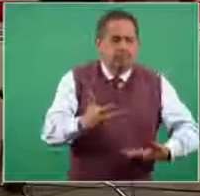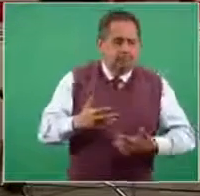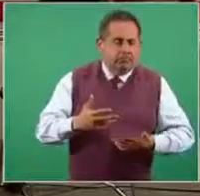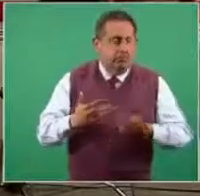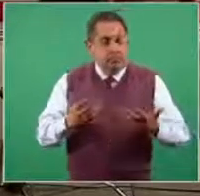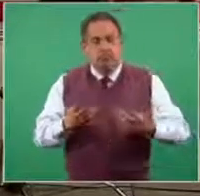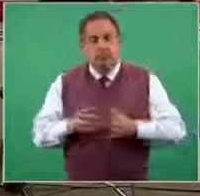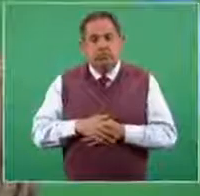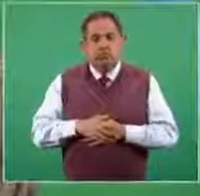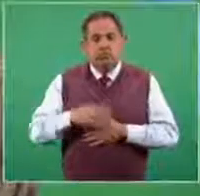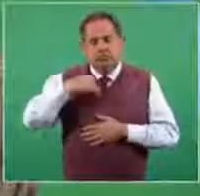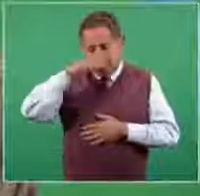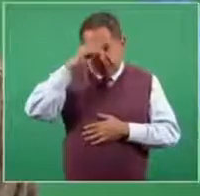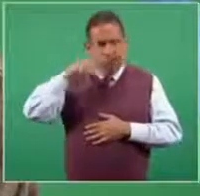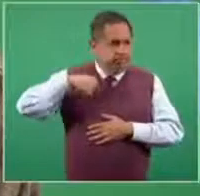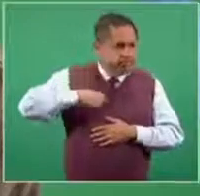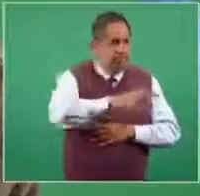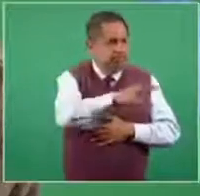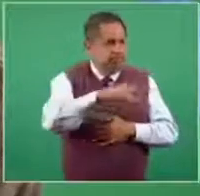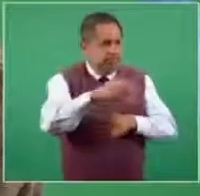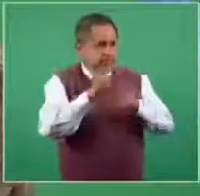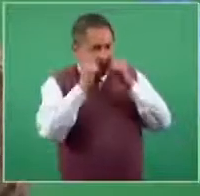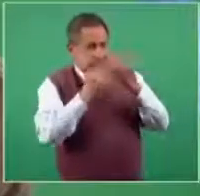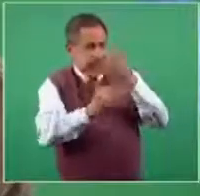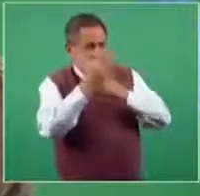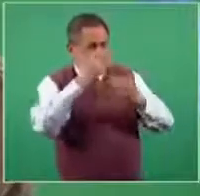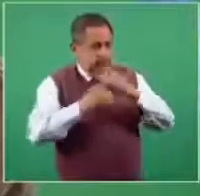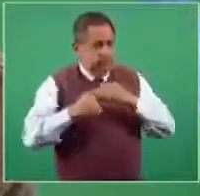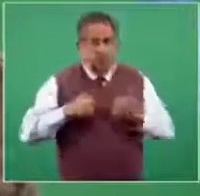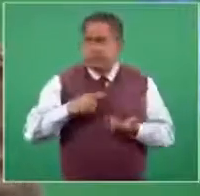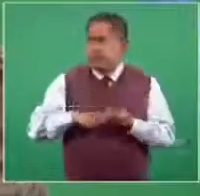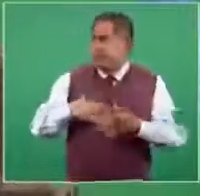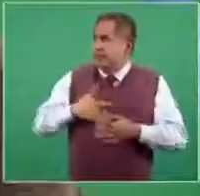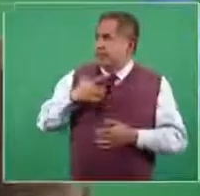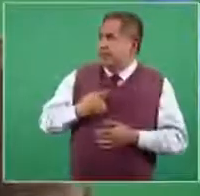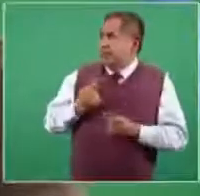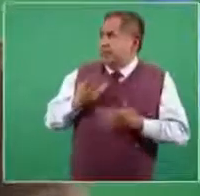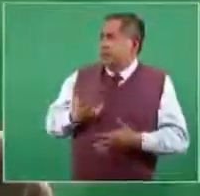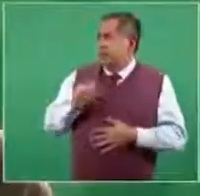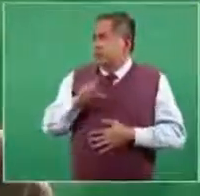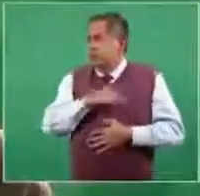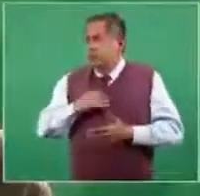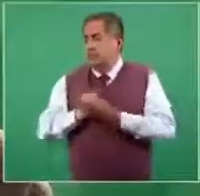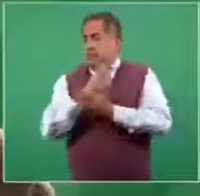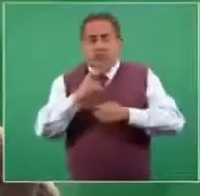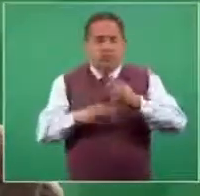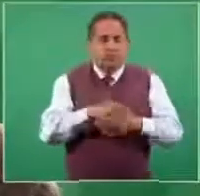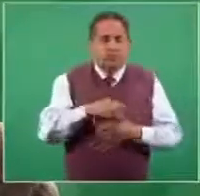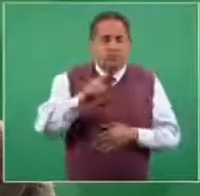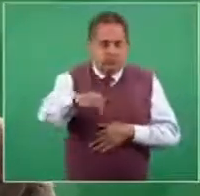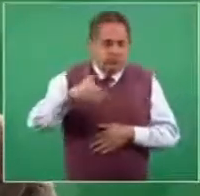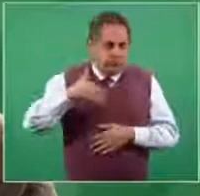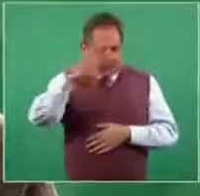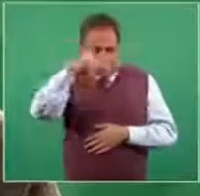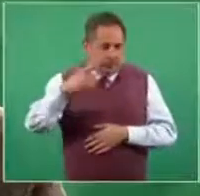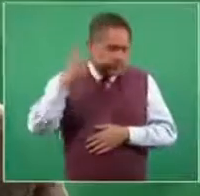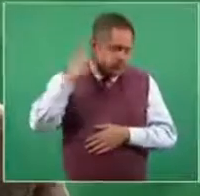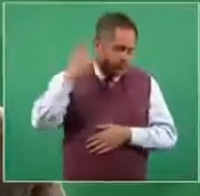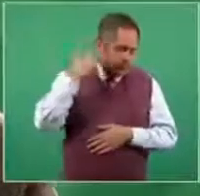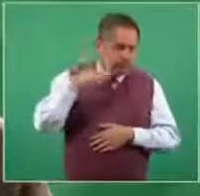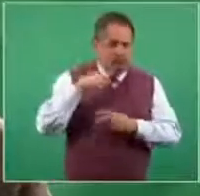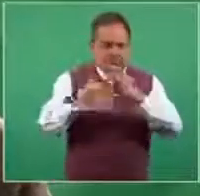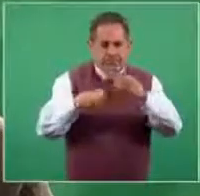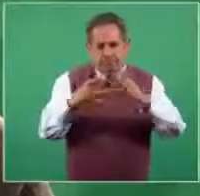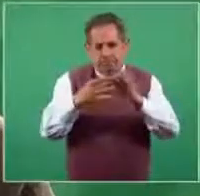a atención médica, tiene que tomar decisiones de hacerlo. Hoy supe de un enésimo caso, por ejemplo, lo voy a